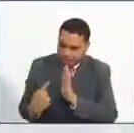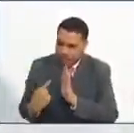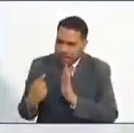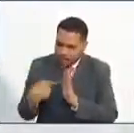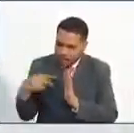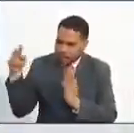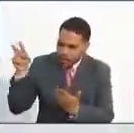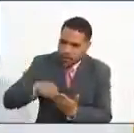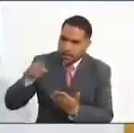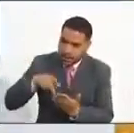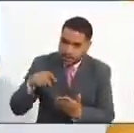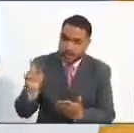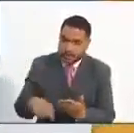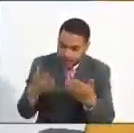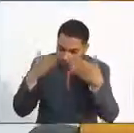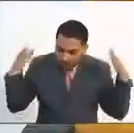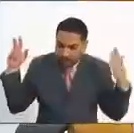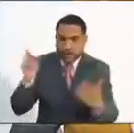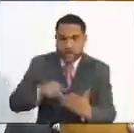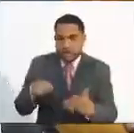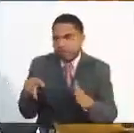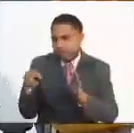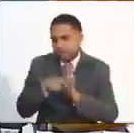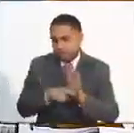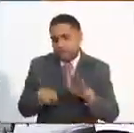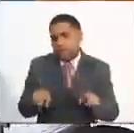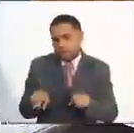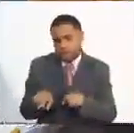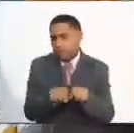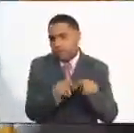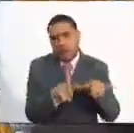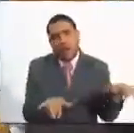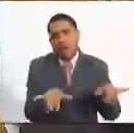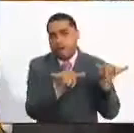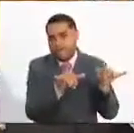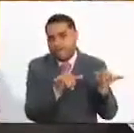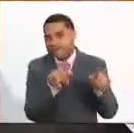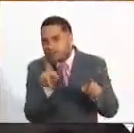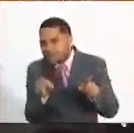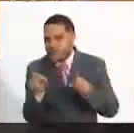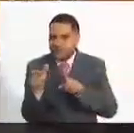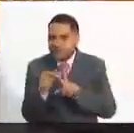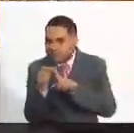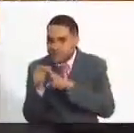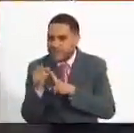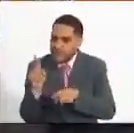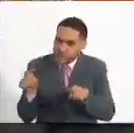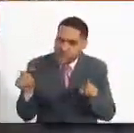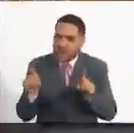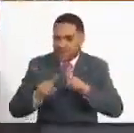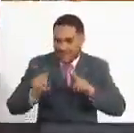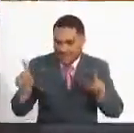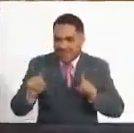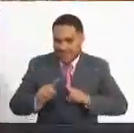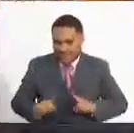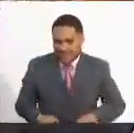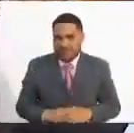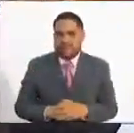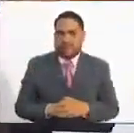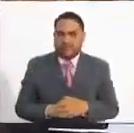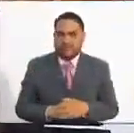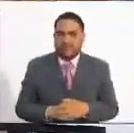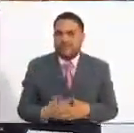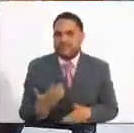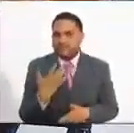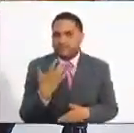Si bien algunas de ellas son comunes a todas las convocatorias, cada una tiene sus reglas y cada una es independiente de la otra.